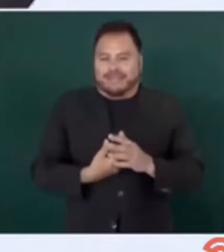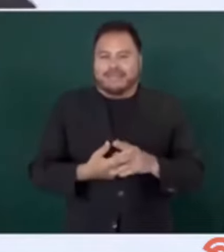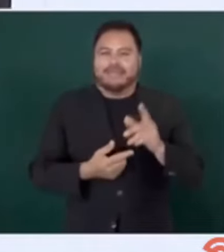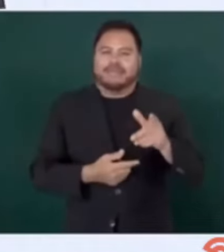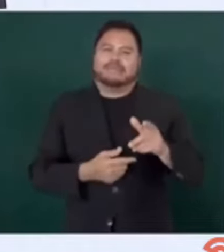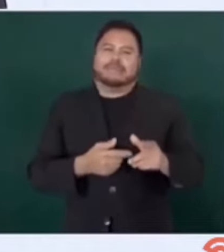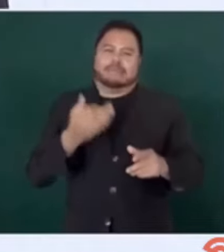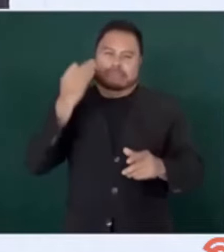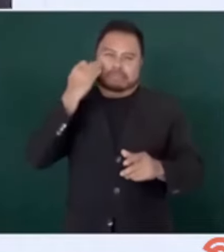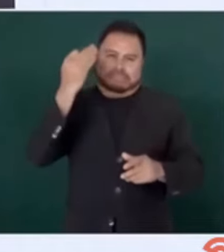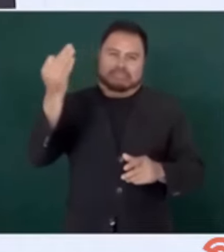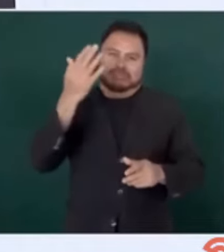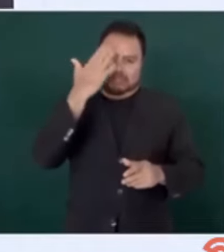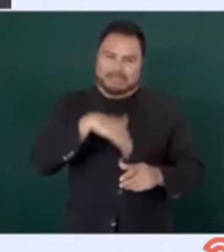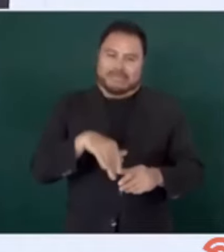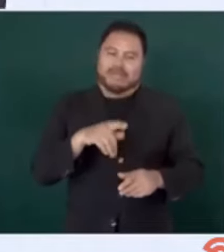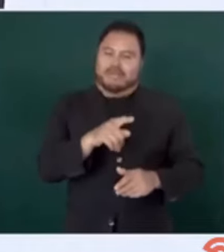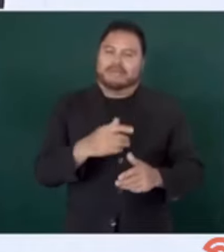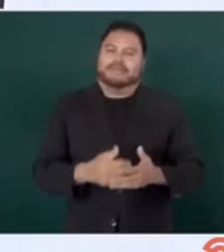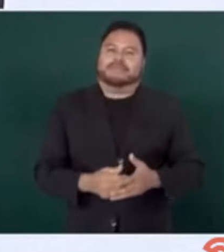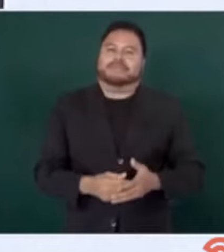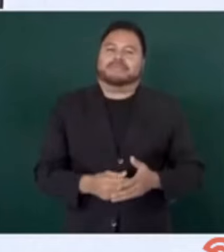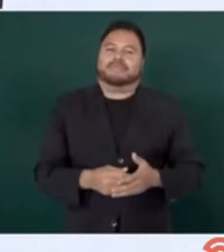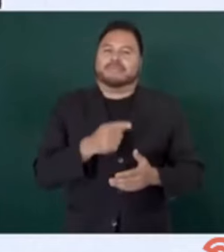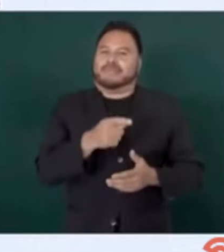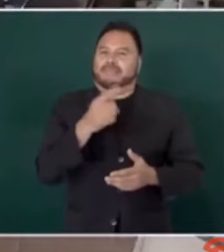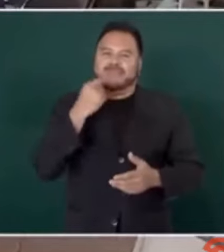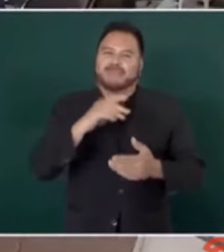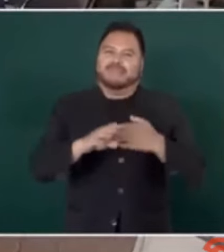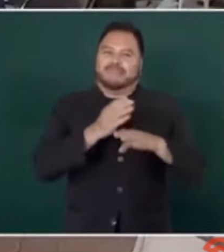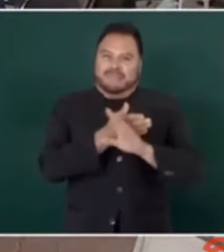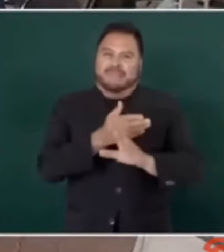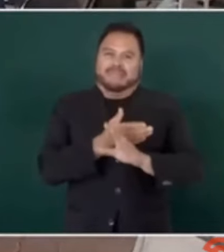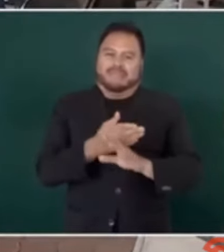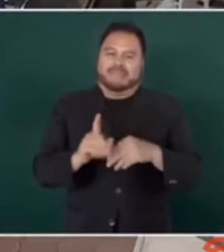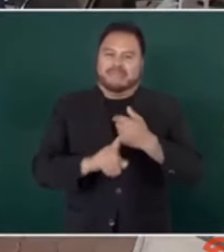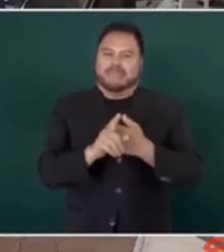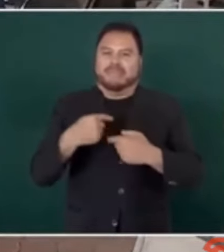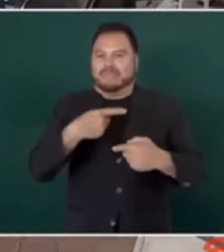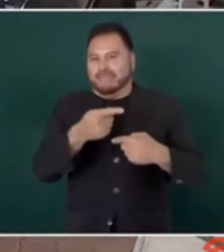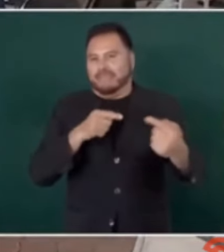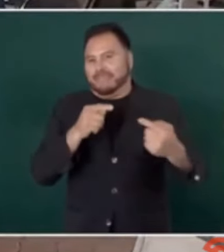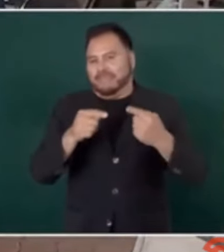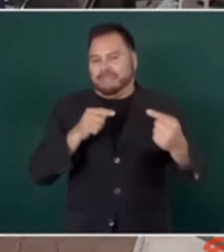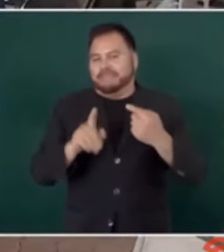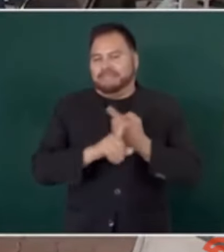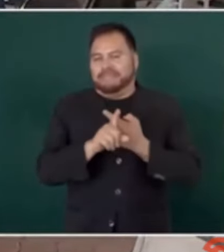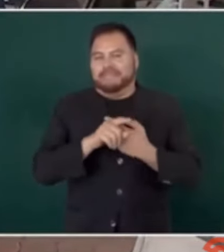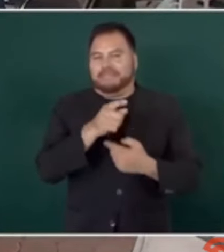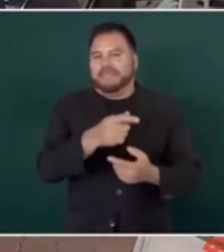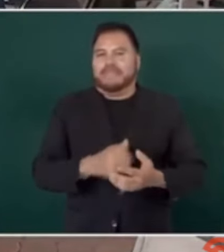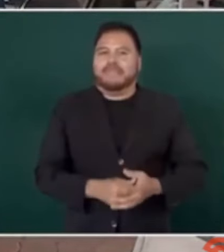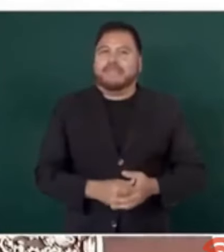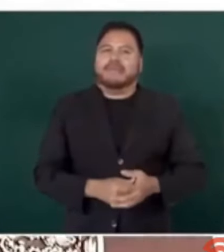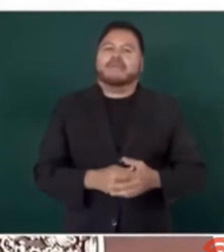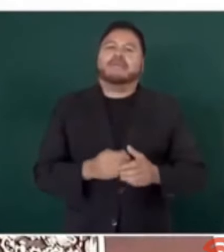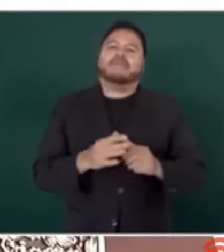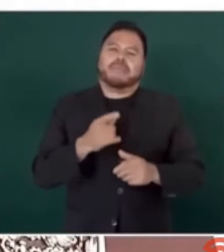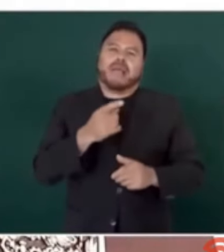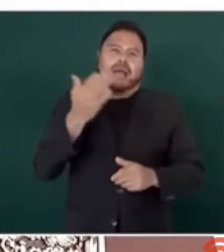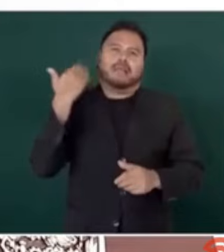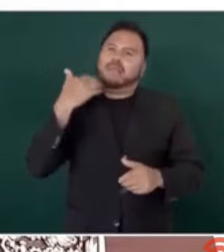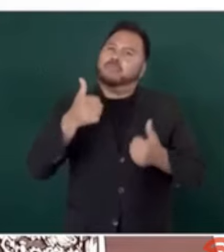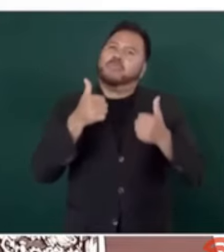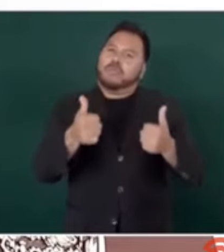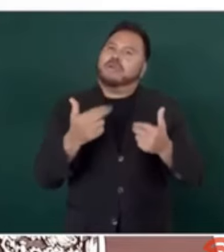lleva tiempo, ¿no?, con el pleito, con nosotros, porque él iba muy bien,